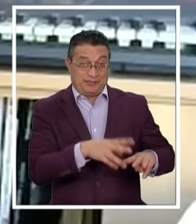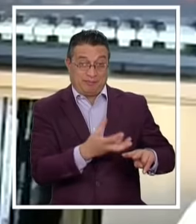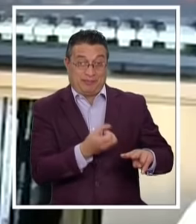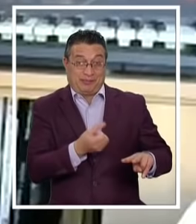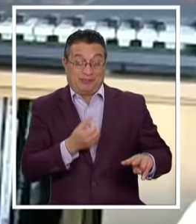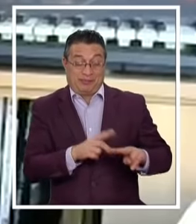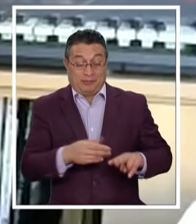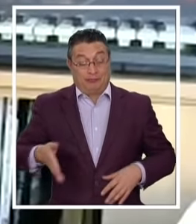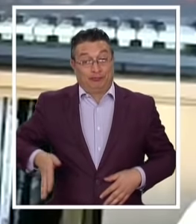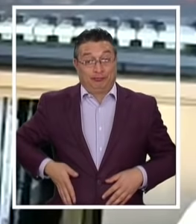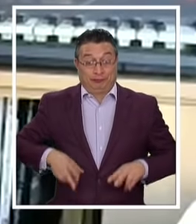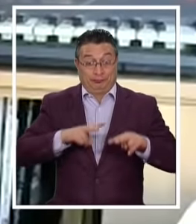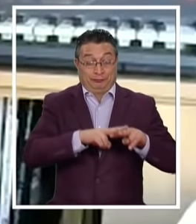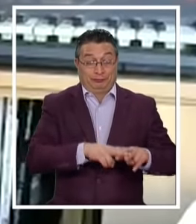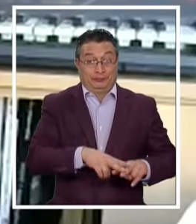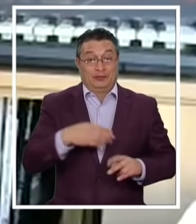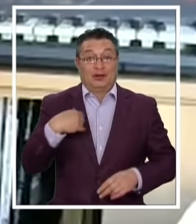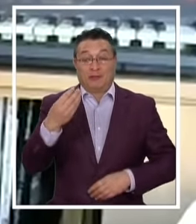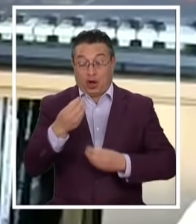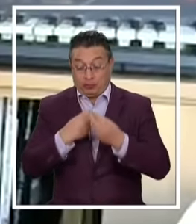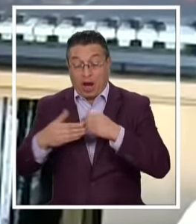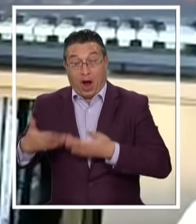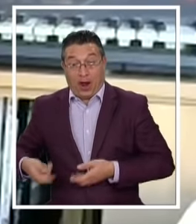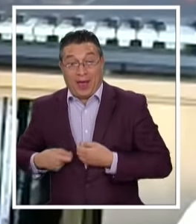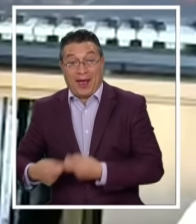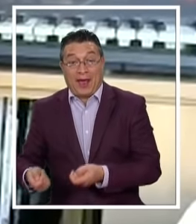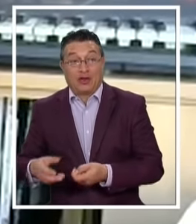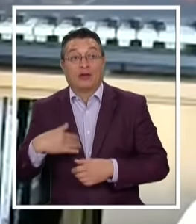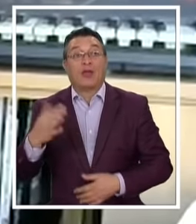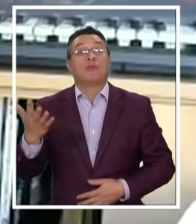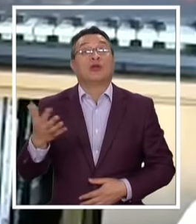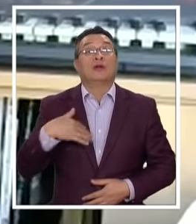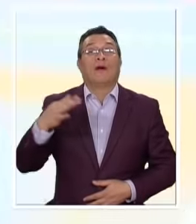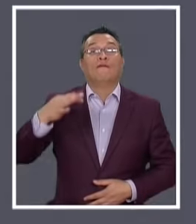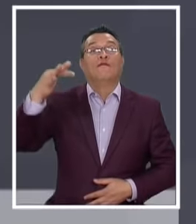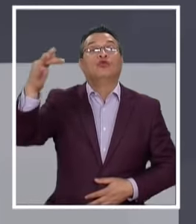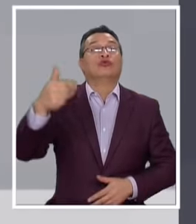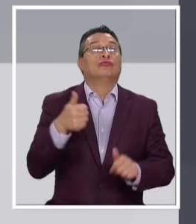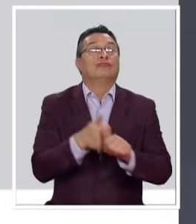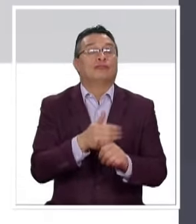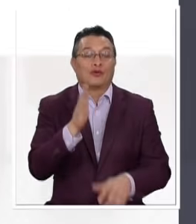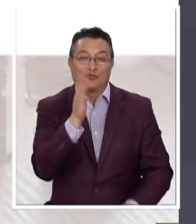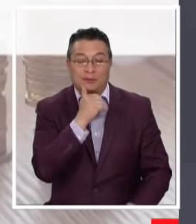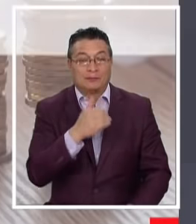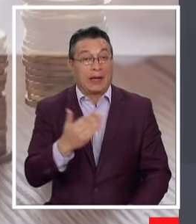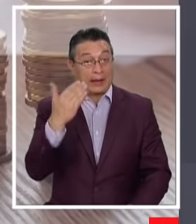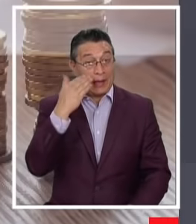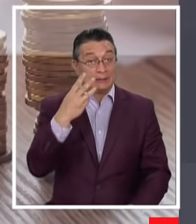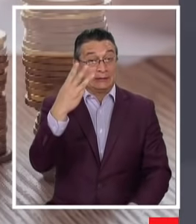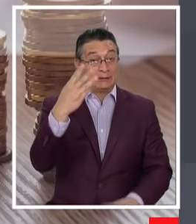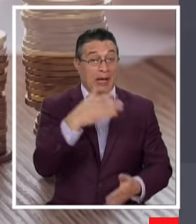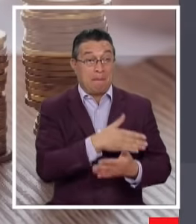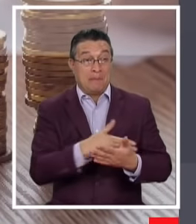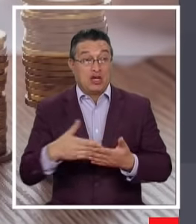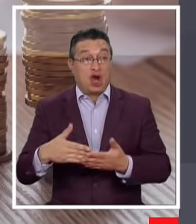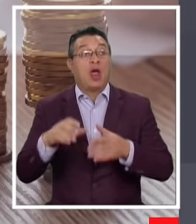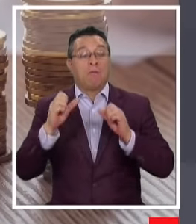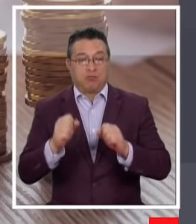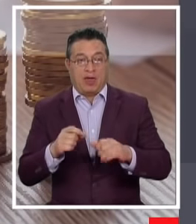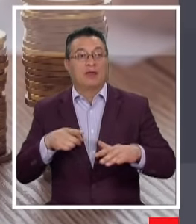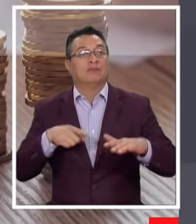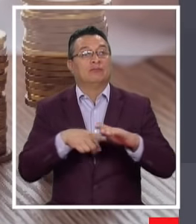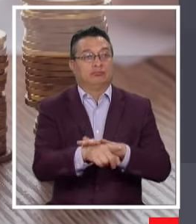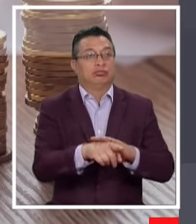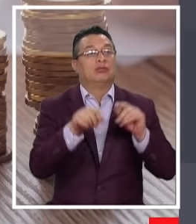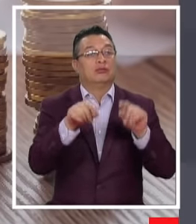bolsillo lo que se tiene para consumirlo ahora Sin dejar ninguna reserva Prácticamente 3 millones de personas Podrían acceder al